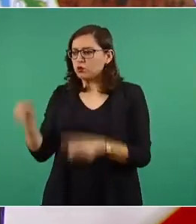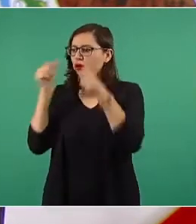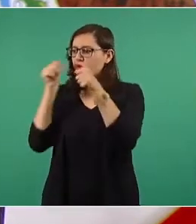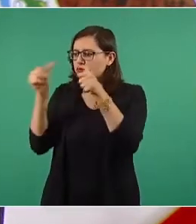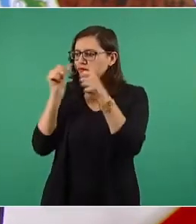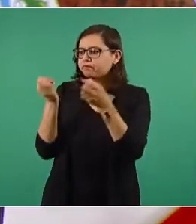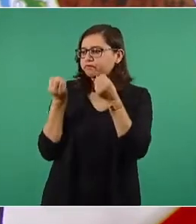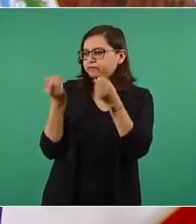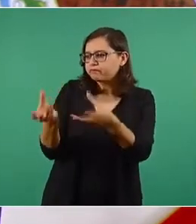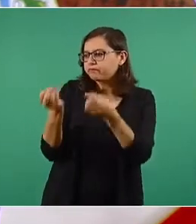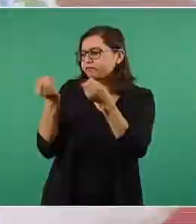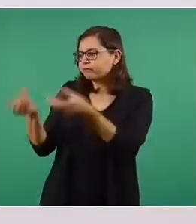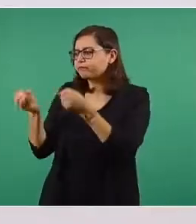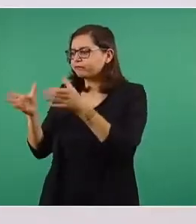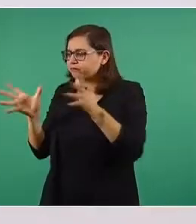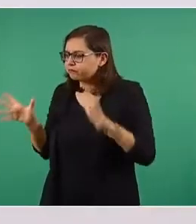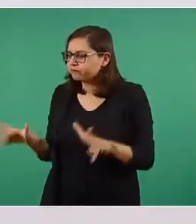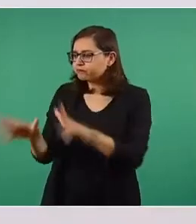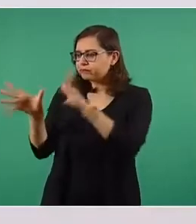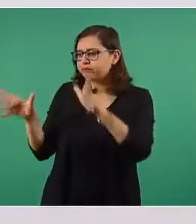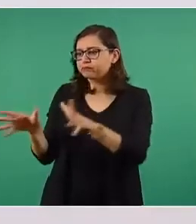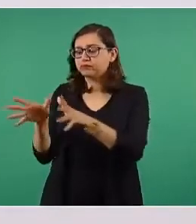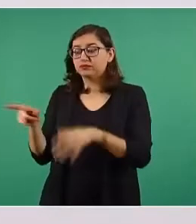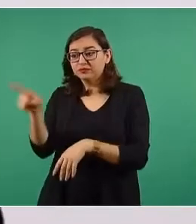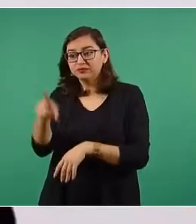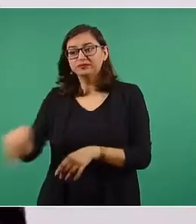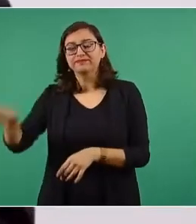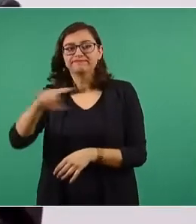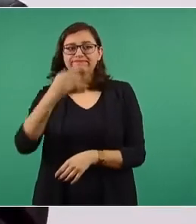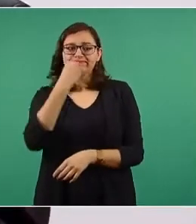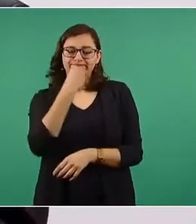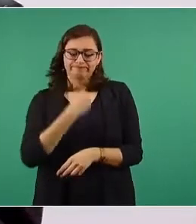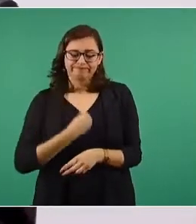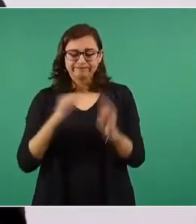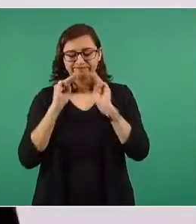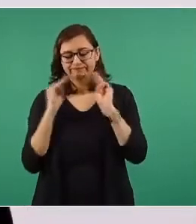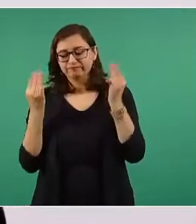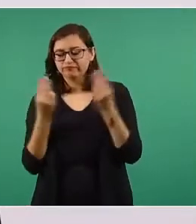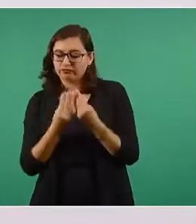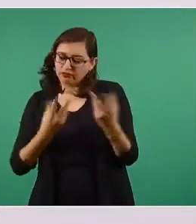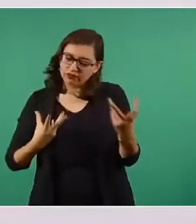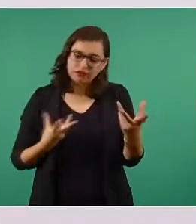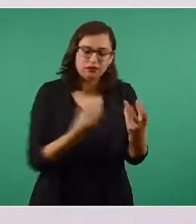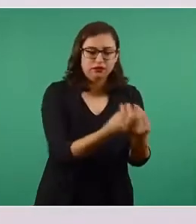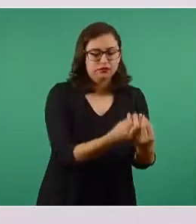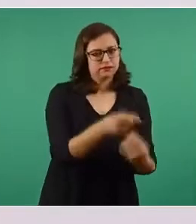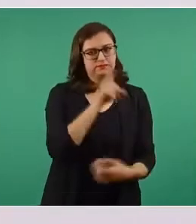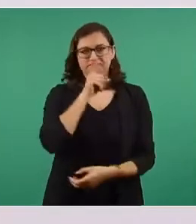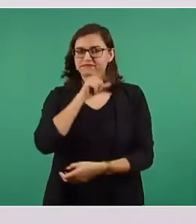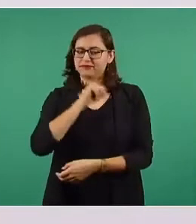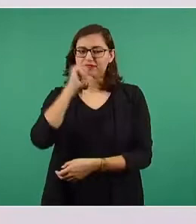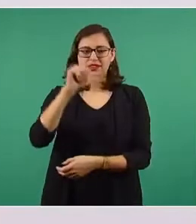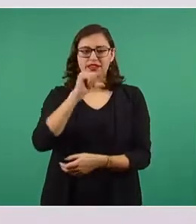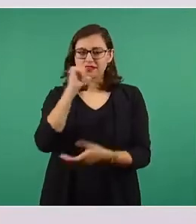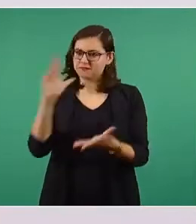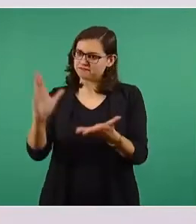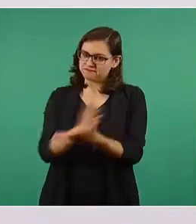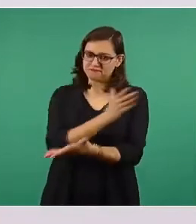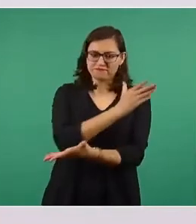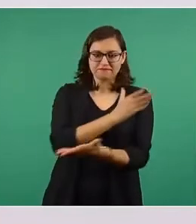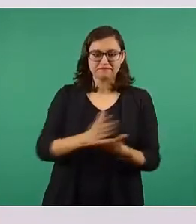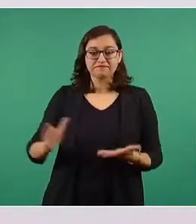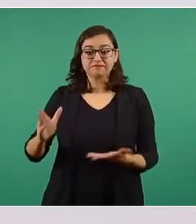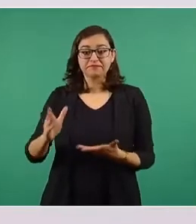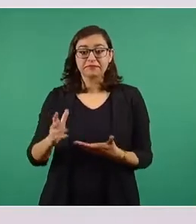para que no tengan necesidad de tomar el camino de las conductas antisociales, bajo el